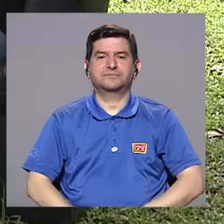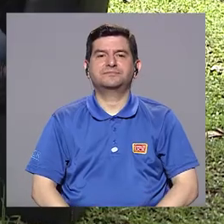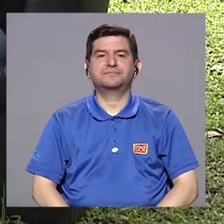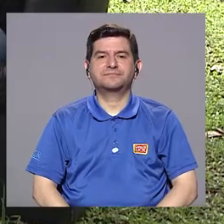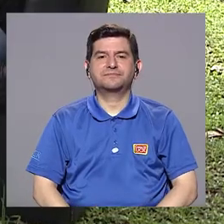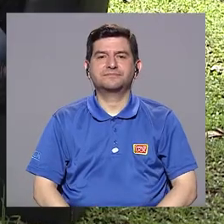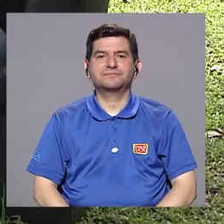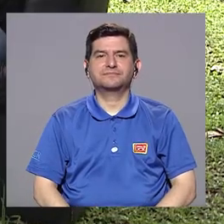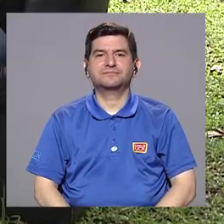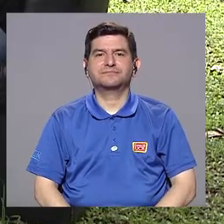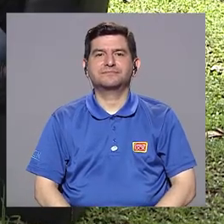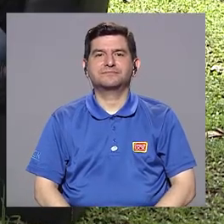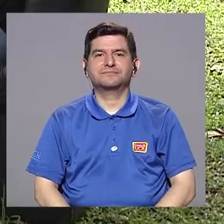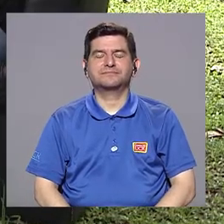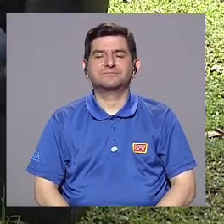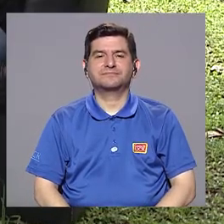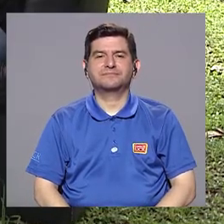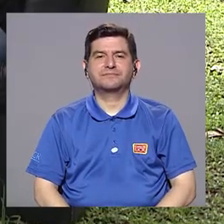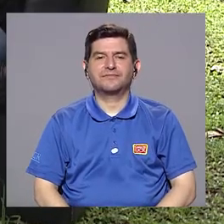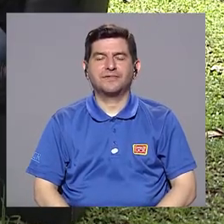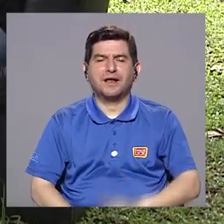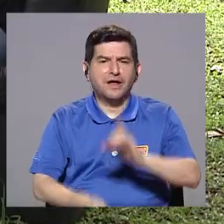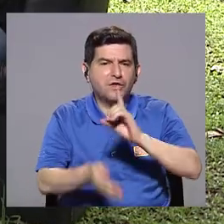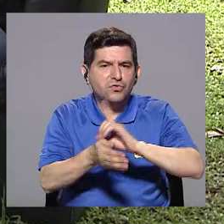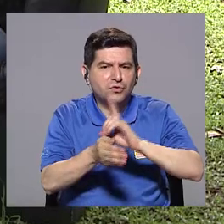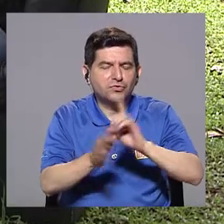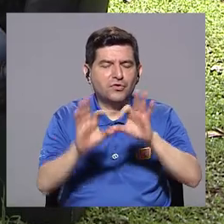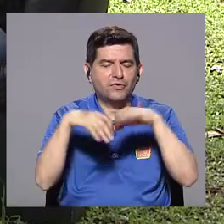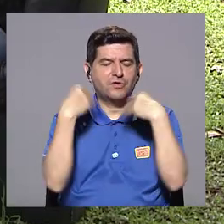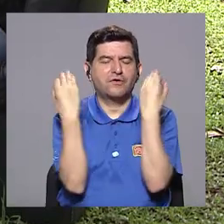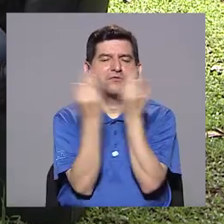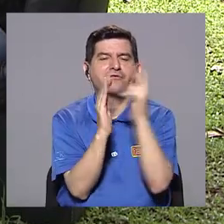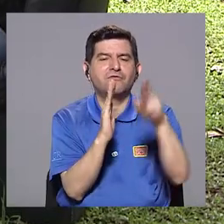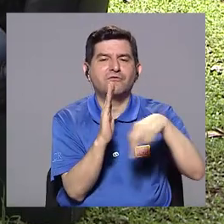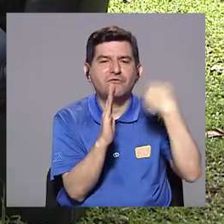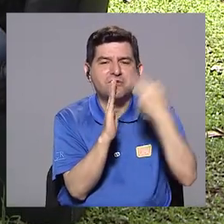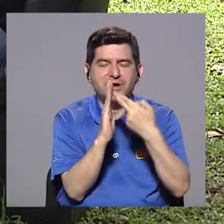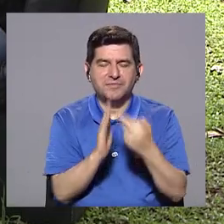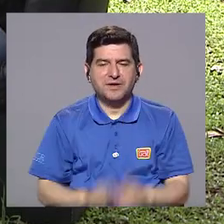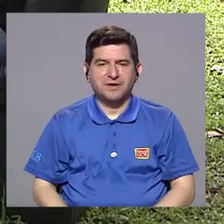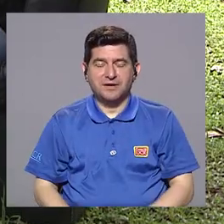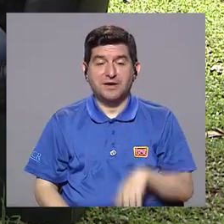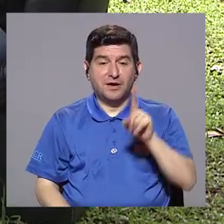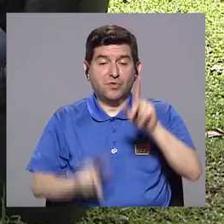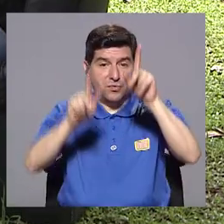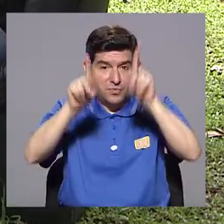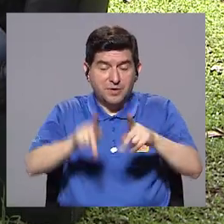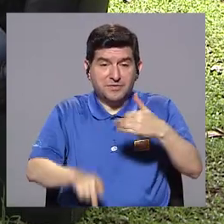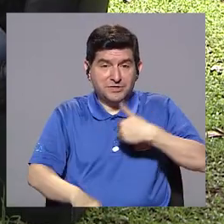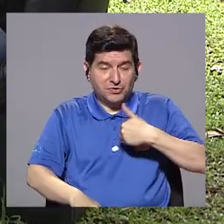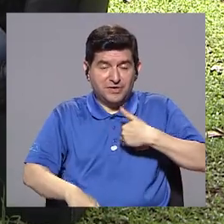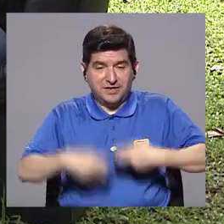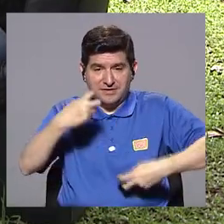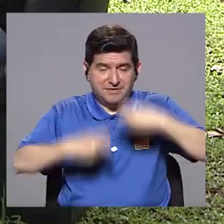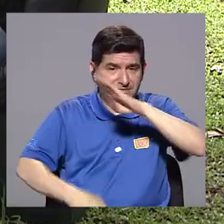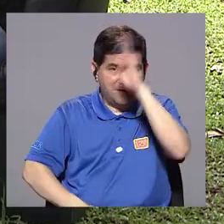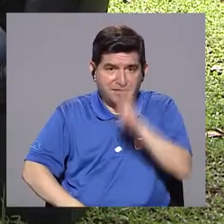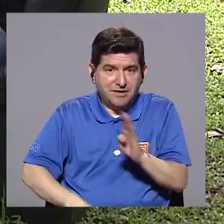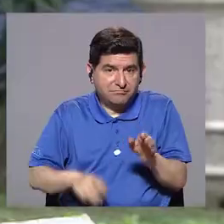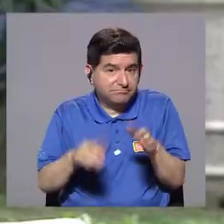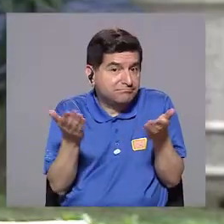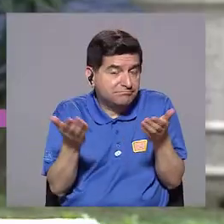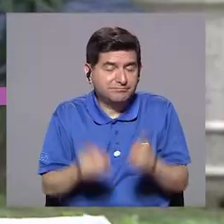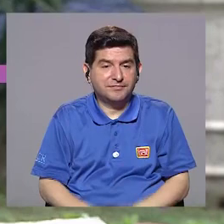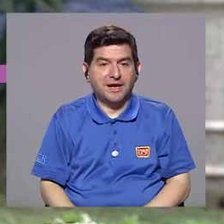Rica. Doctor, ¿el papel de la familia frente a una persona que tiene trastorno bipolar?